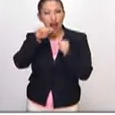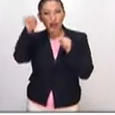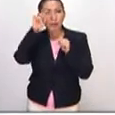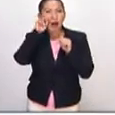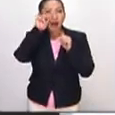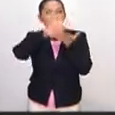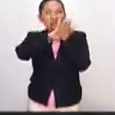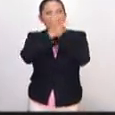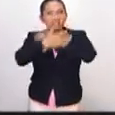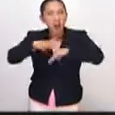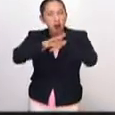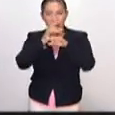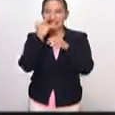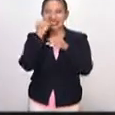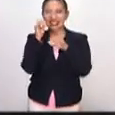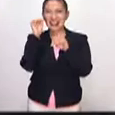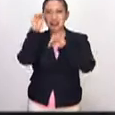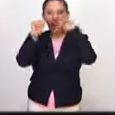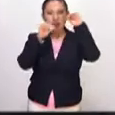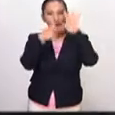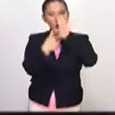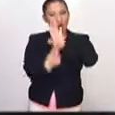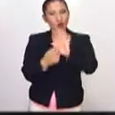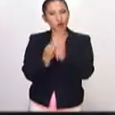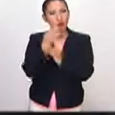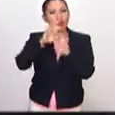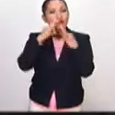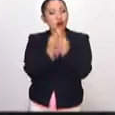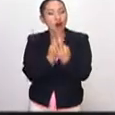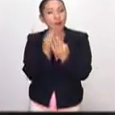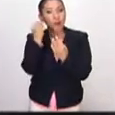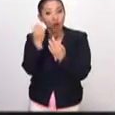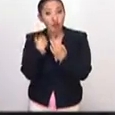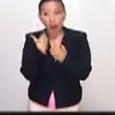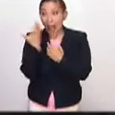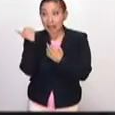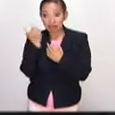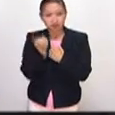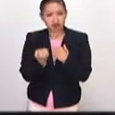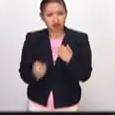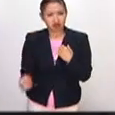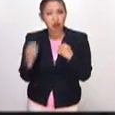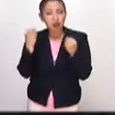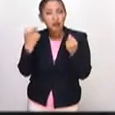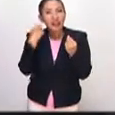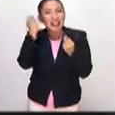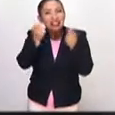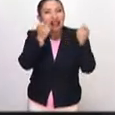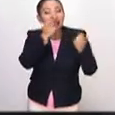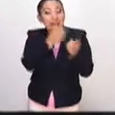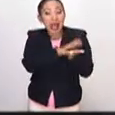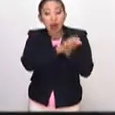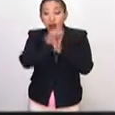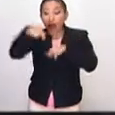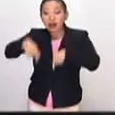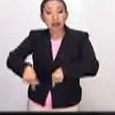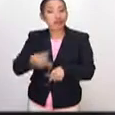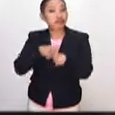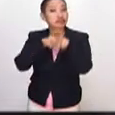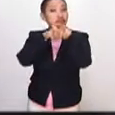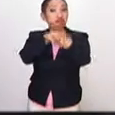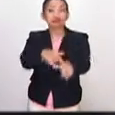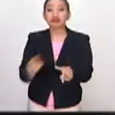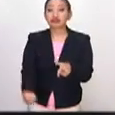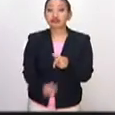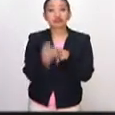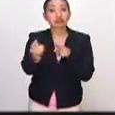justamente de estos lenguajes que tuvieron tanta fuerza, tanto sentido y que llegaron para quedarse en el imaginario colectivo más